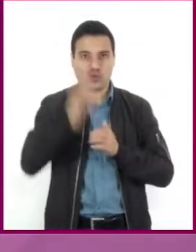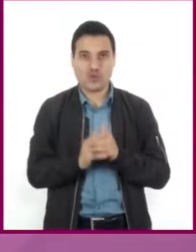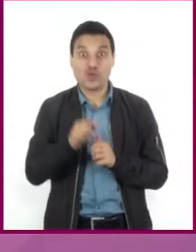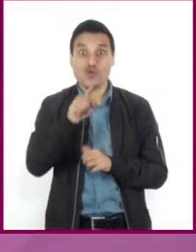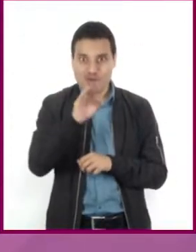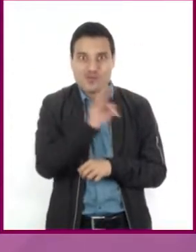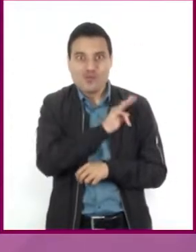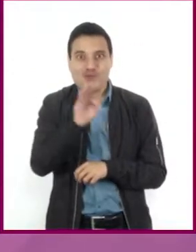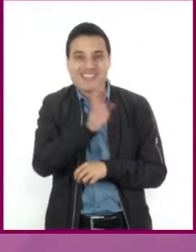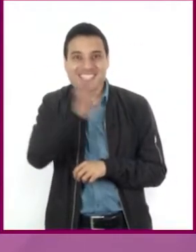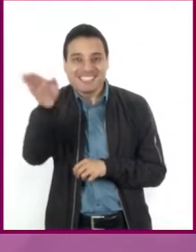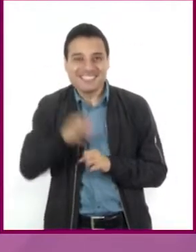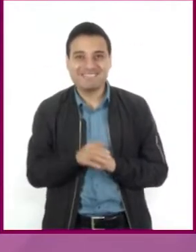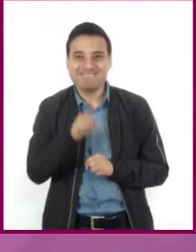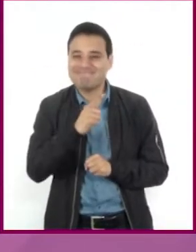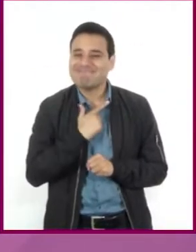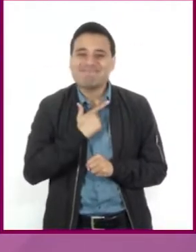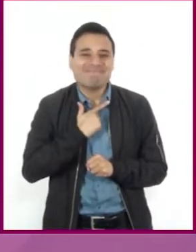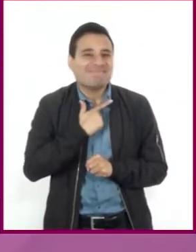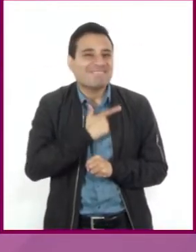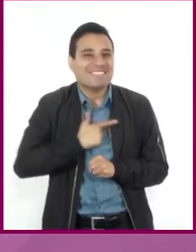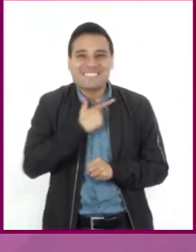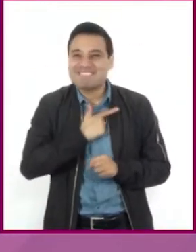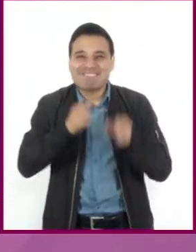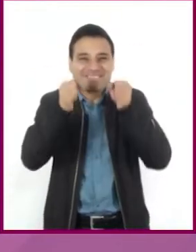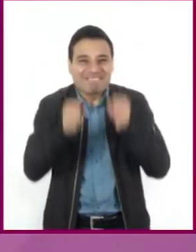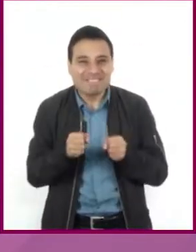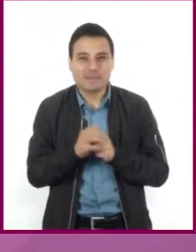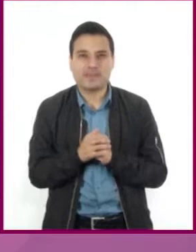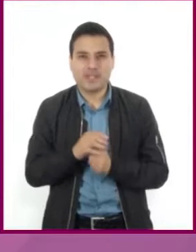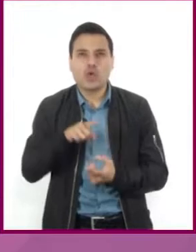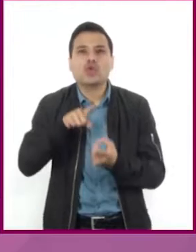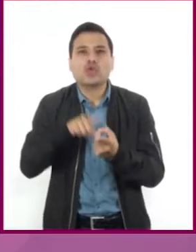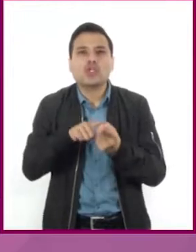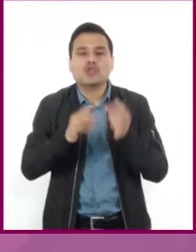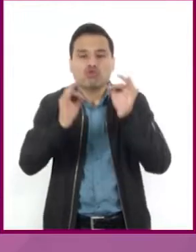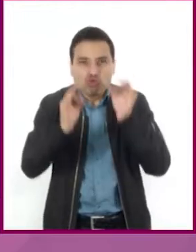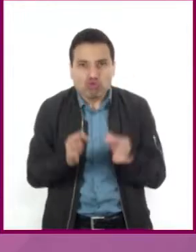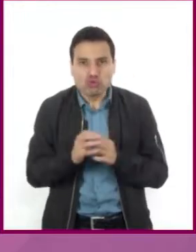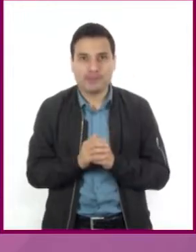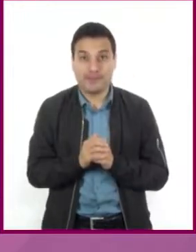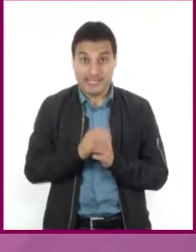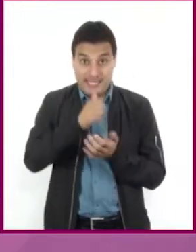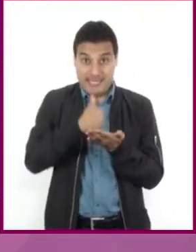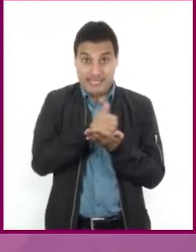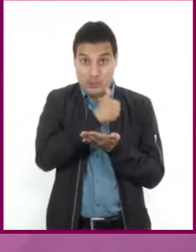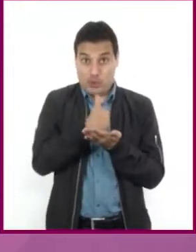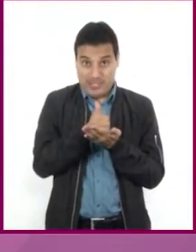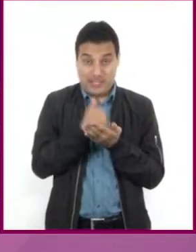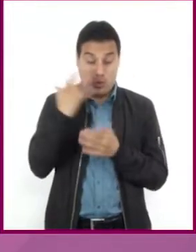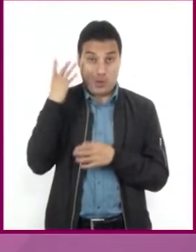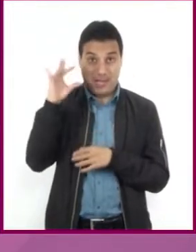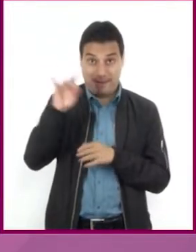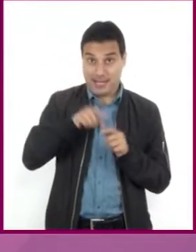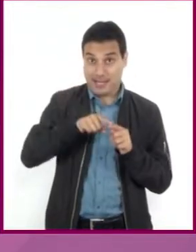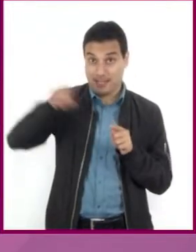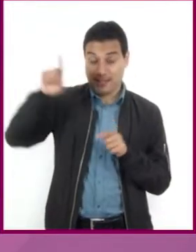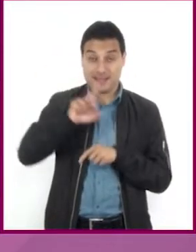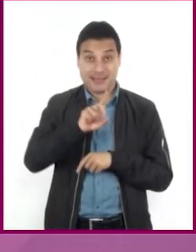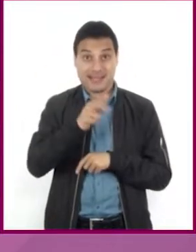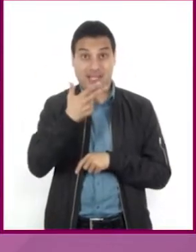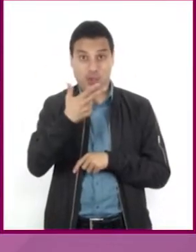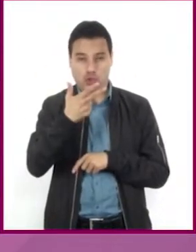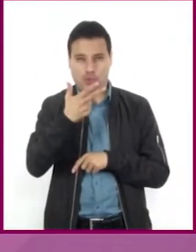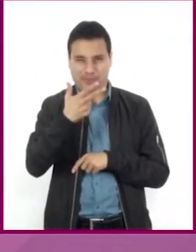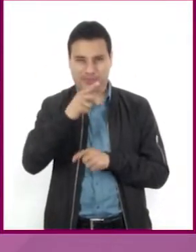lugar. ¡Les va a encantar! Se encuentra a 38 kilómetros de la ciudad de Cuernavaca. ¿A qué distancia